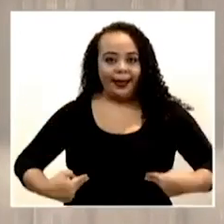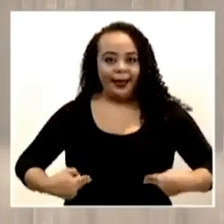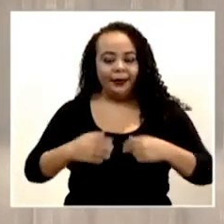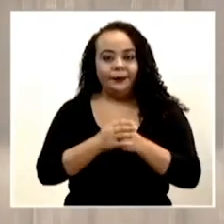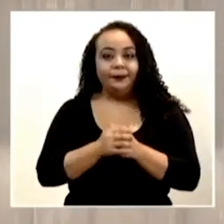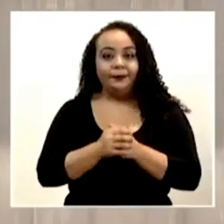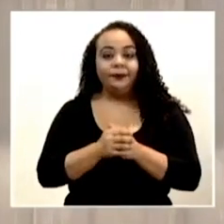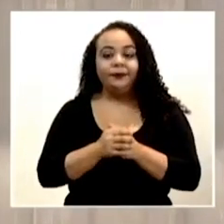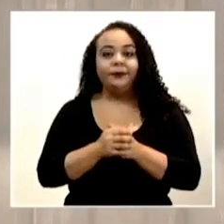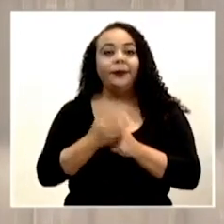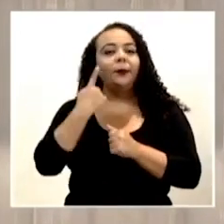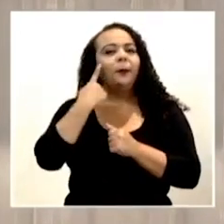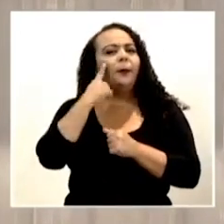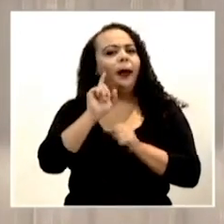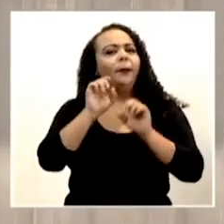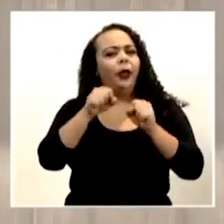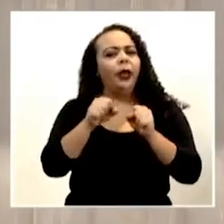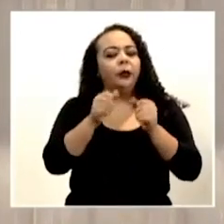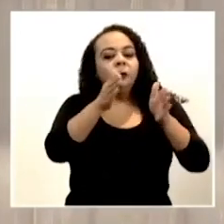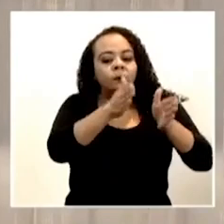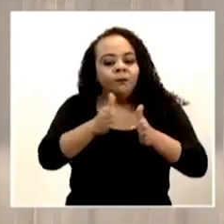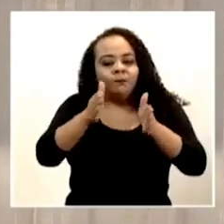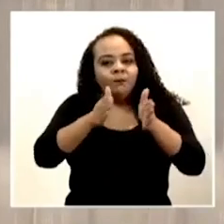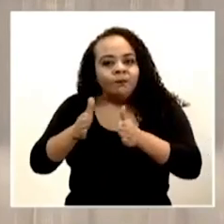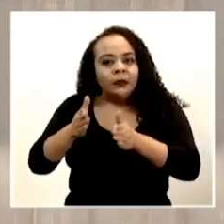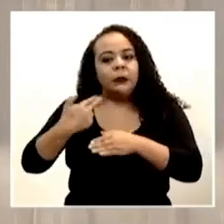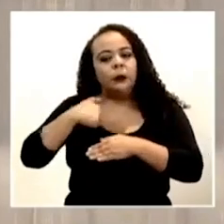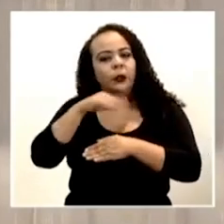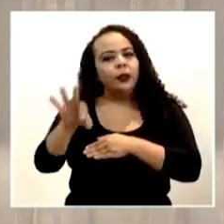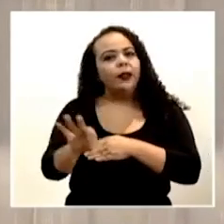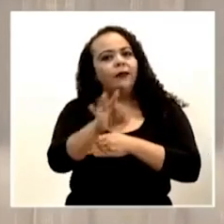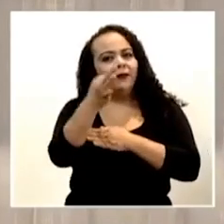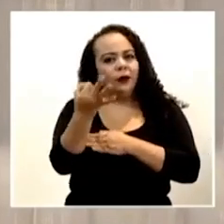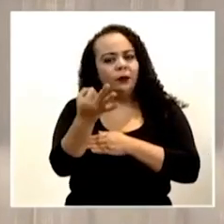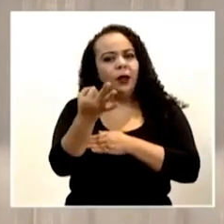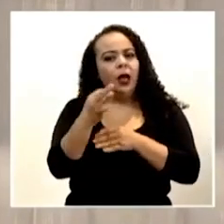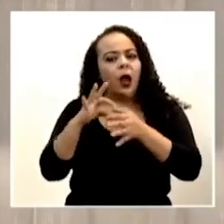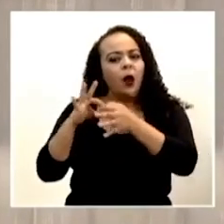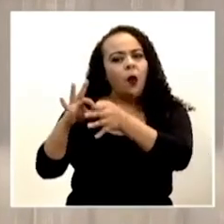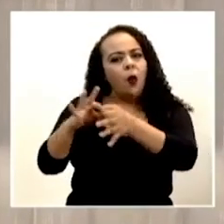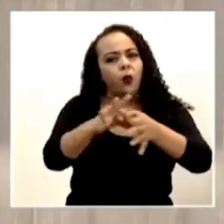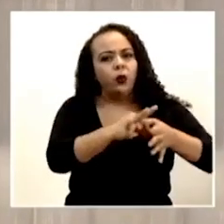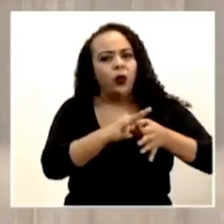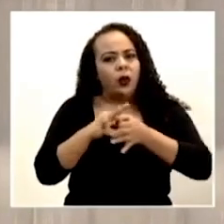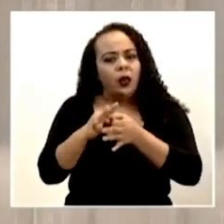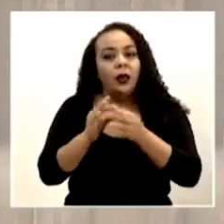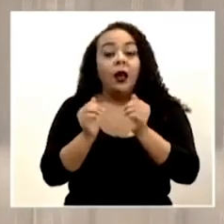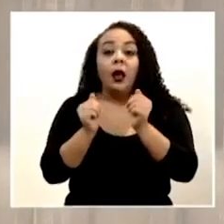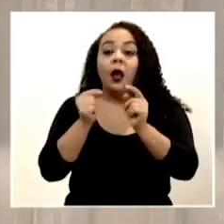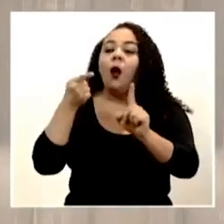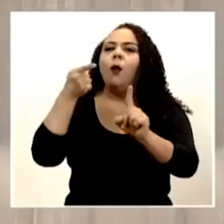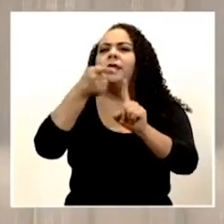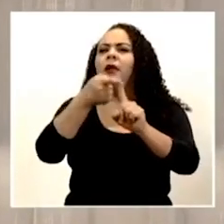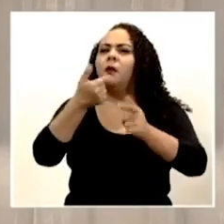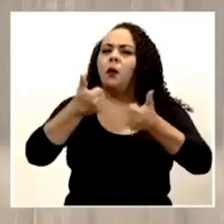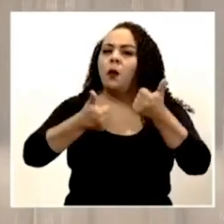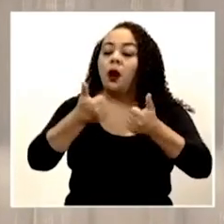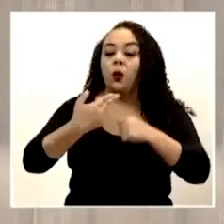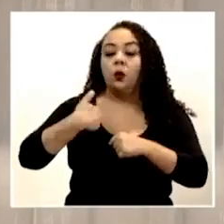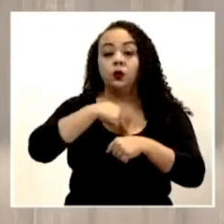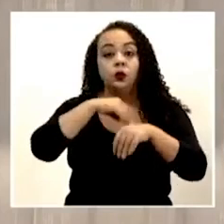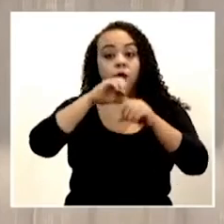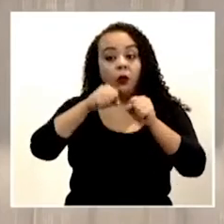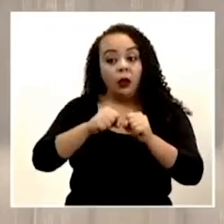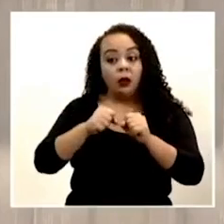justamente para organizarnos de manera muy, muy coordinada con el fin de hacer